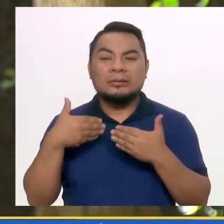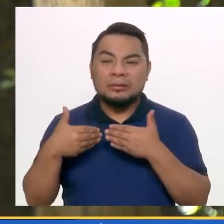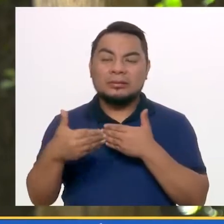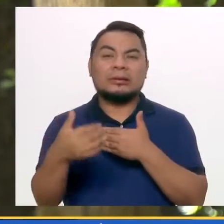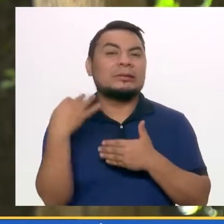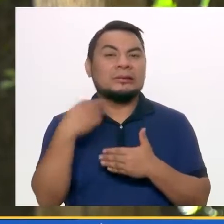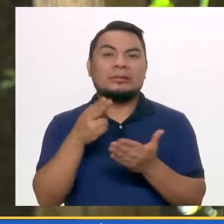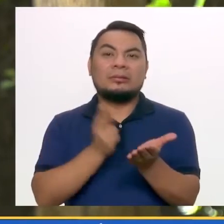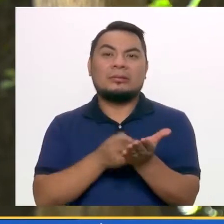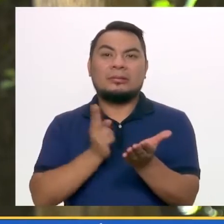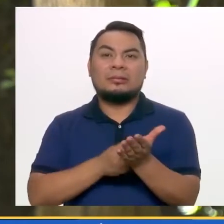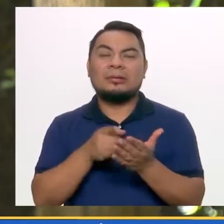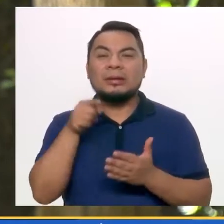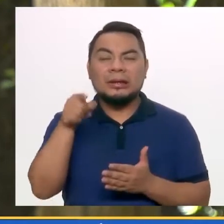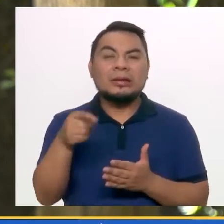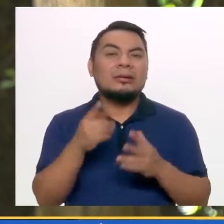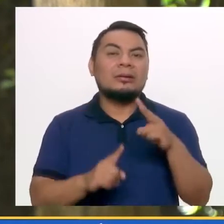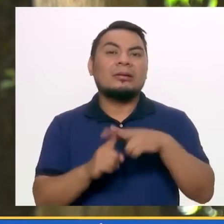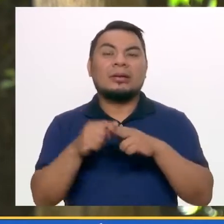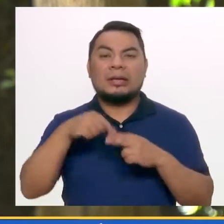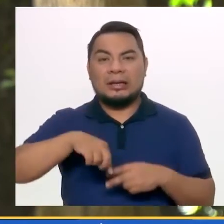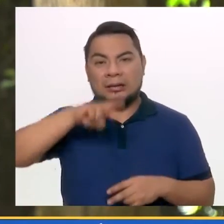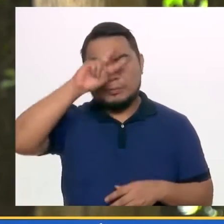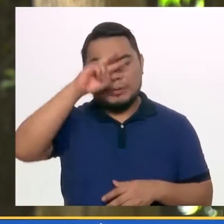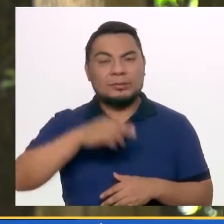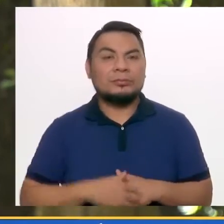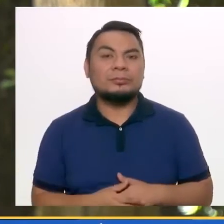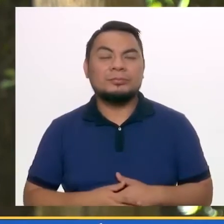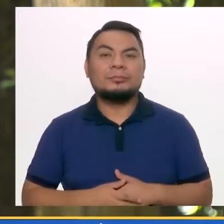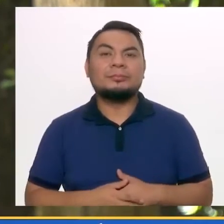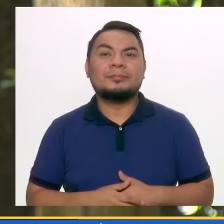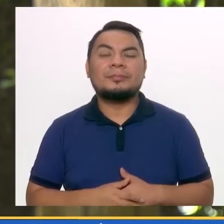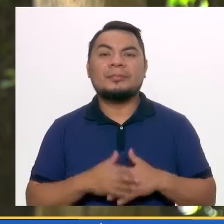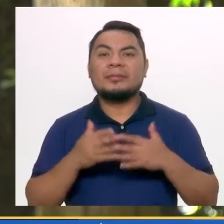acompaña y tiene una gran incidencia en nuestro país.